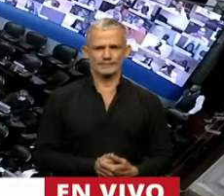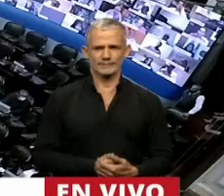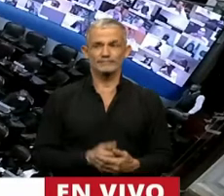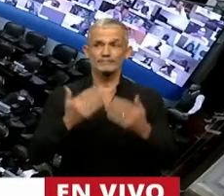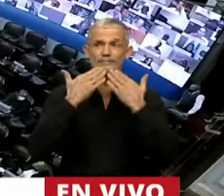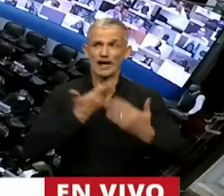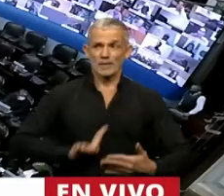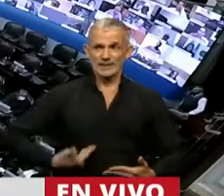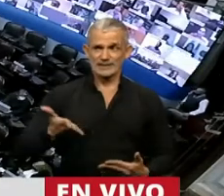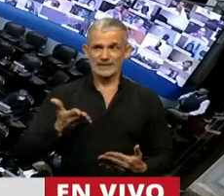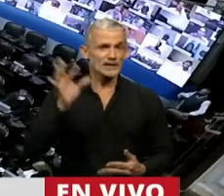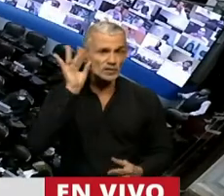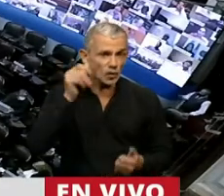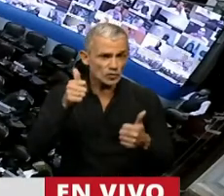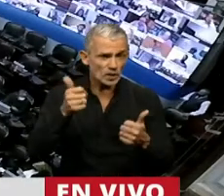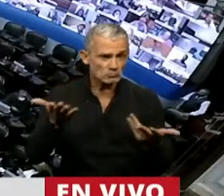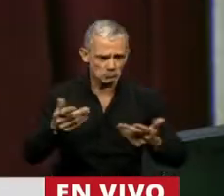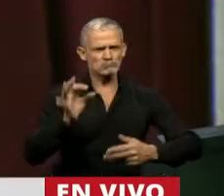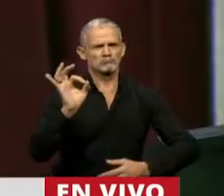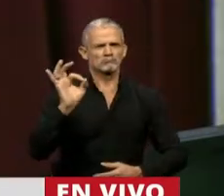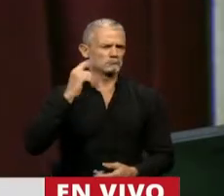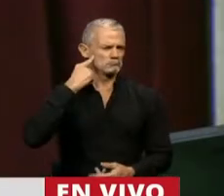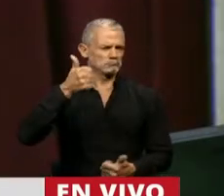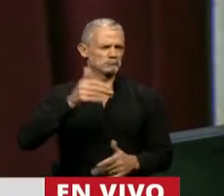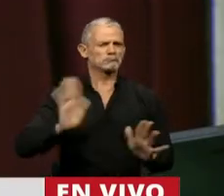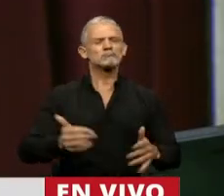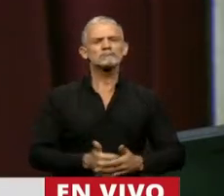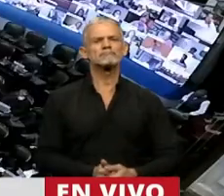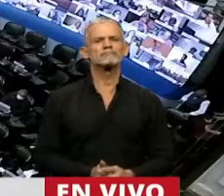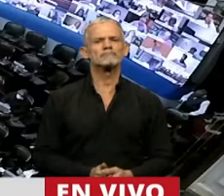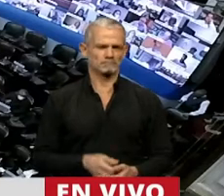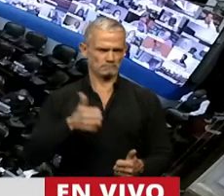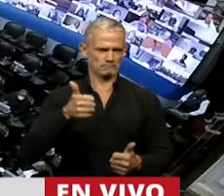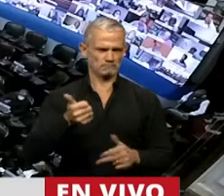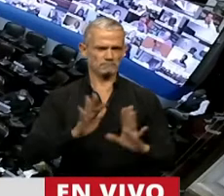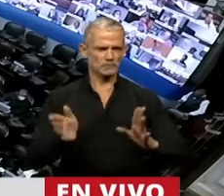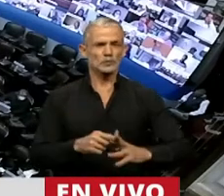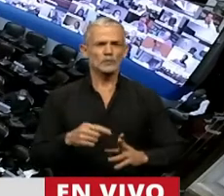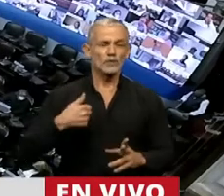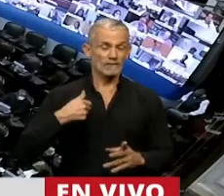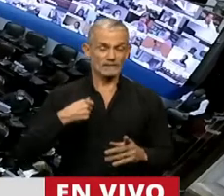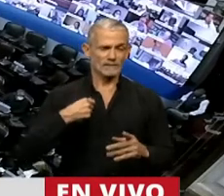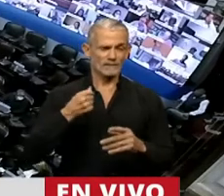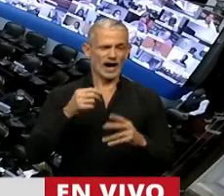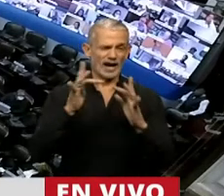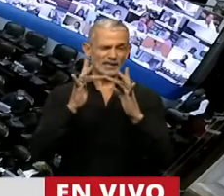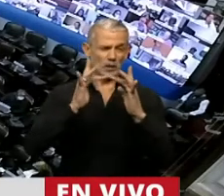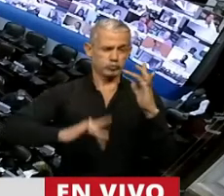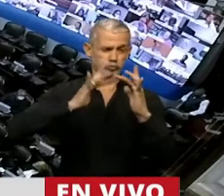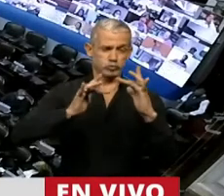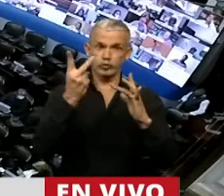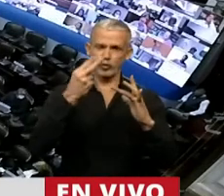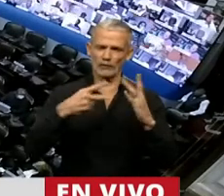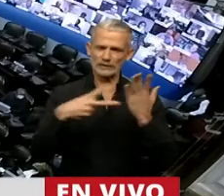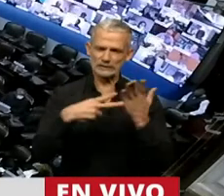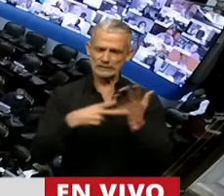Gracias, Presidenta. ¿Se escucha bien? Muy bien. Bueno, pues tengo una pésima señal, ya se me ha cortado dos